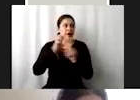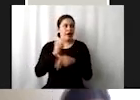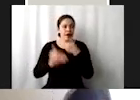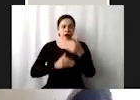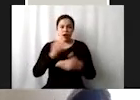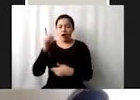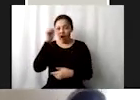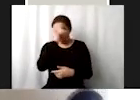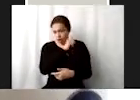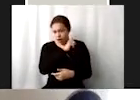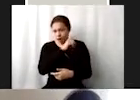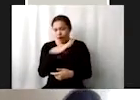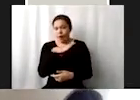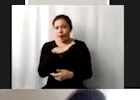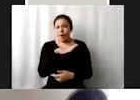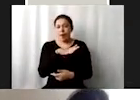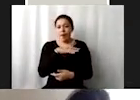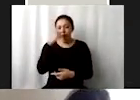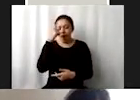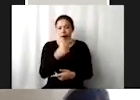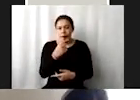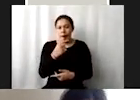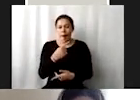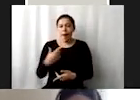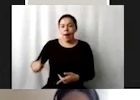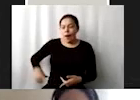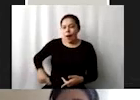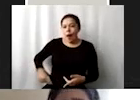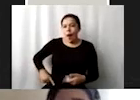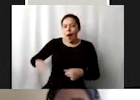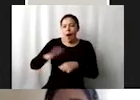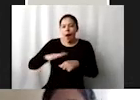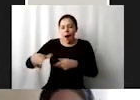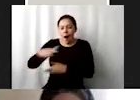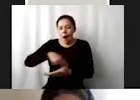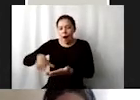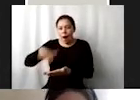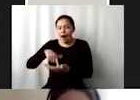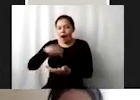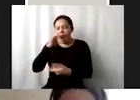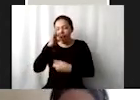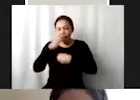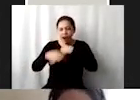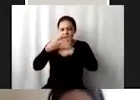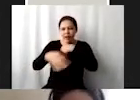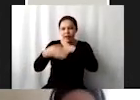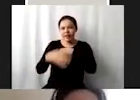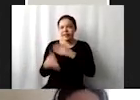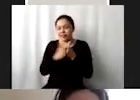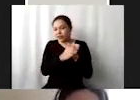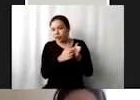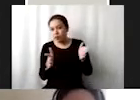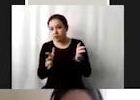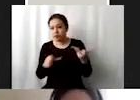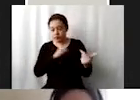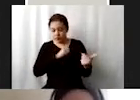relacionan mucho con la gestión de los gobiernos sobre todo locales porque estos son transitorios y prácticamente un alcalde